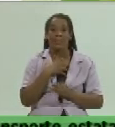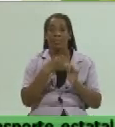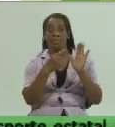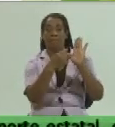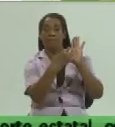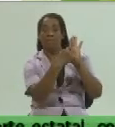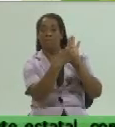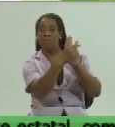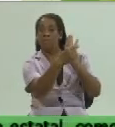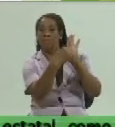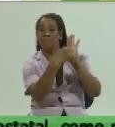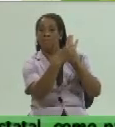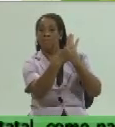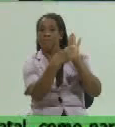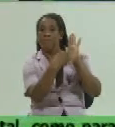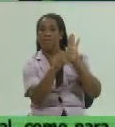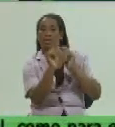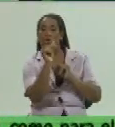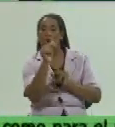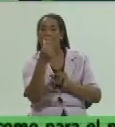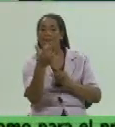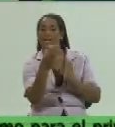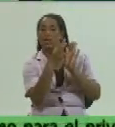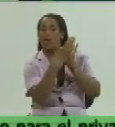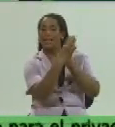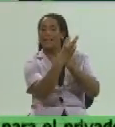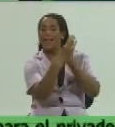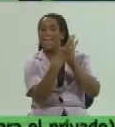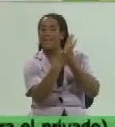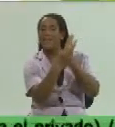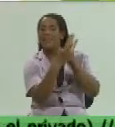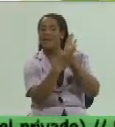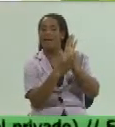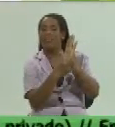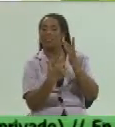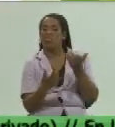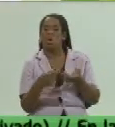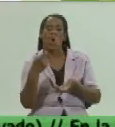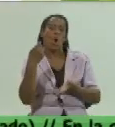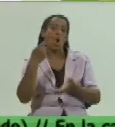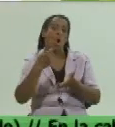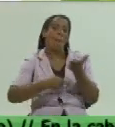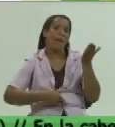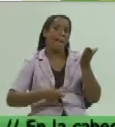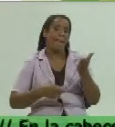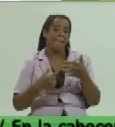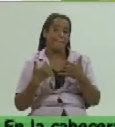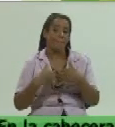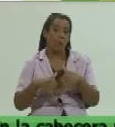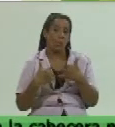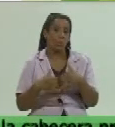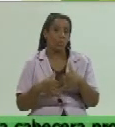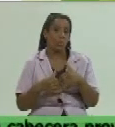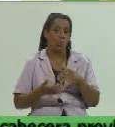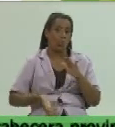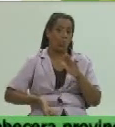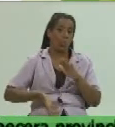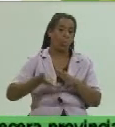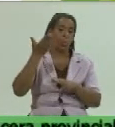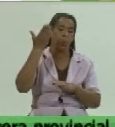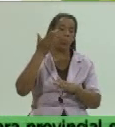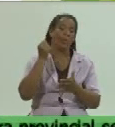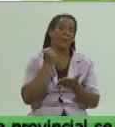de los productos en la tablilla en las cartas menú cobrar productos o servicios con precios y tarifas superior a lo aprobado